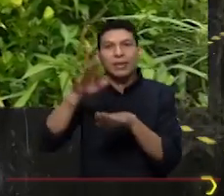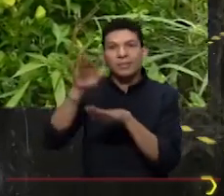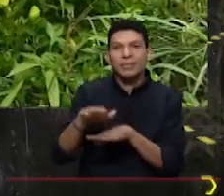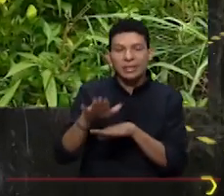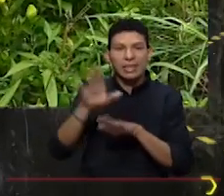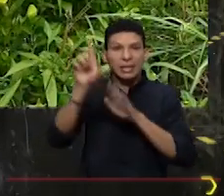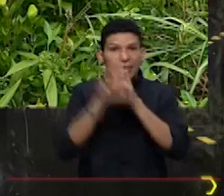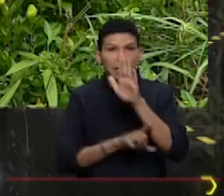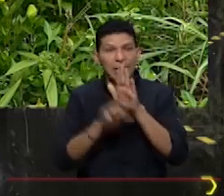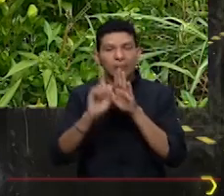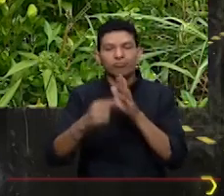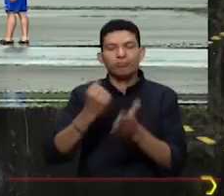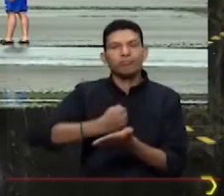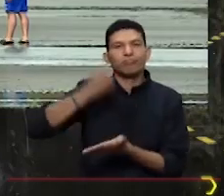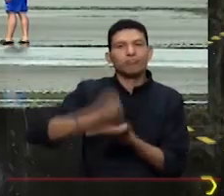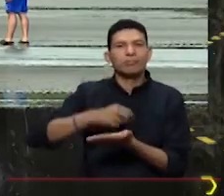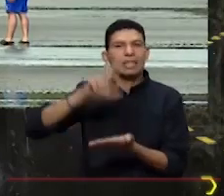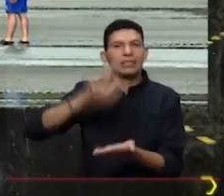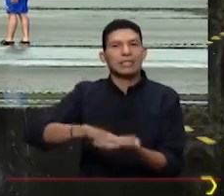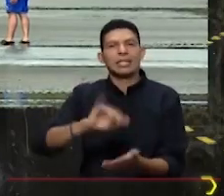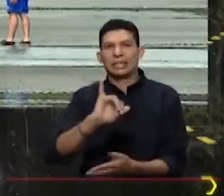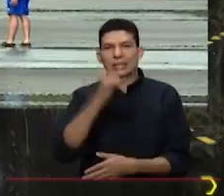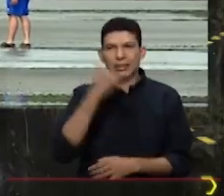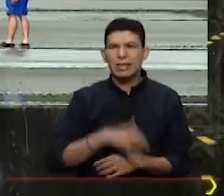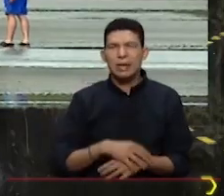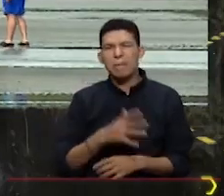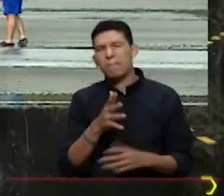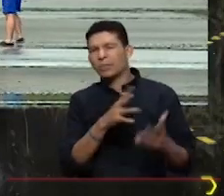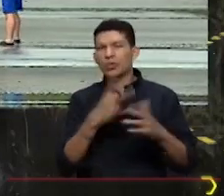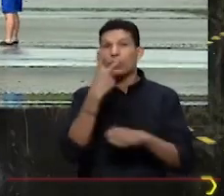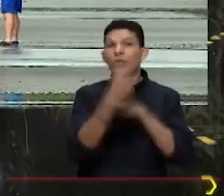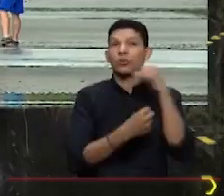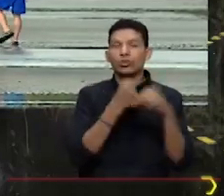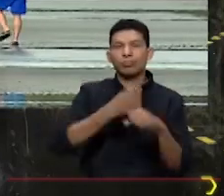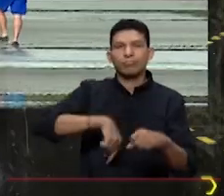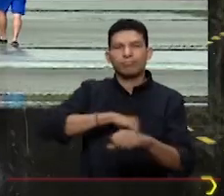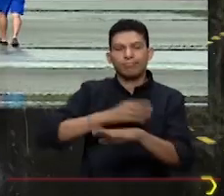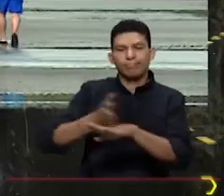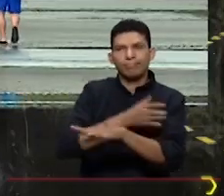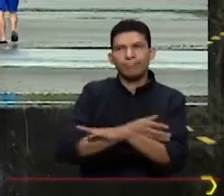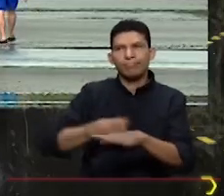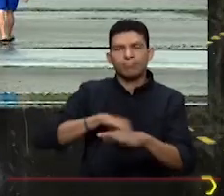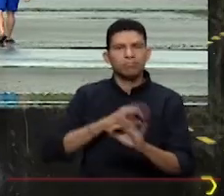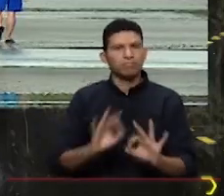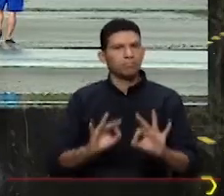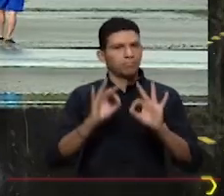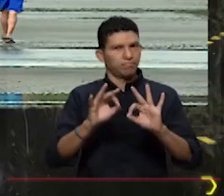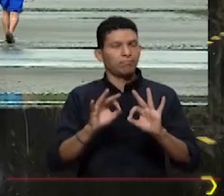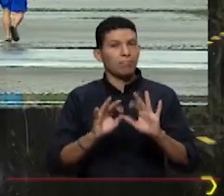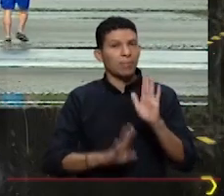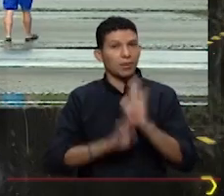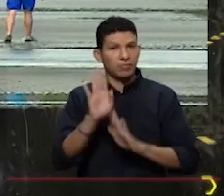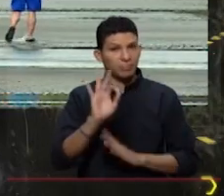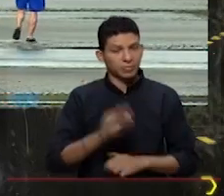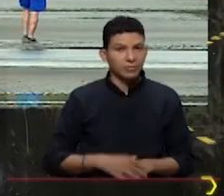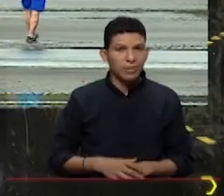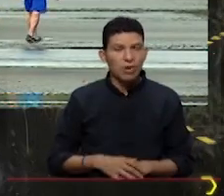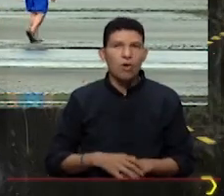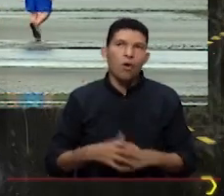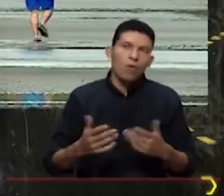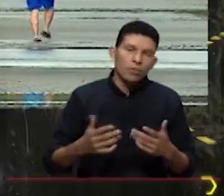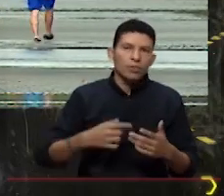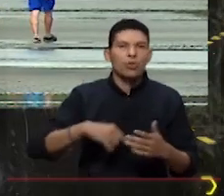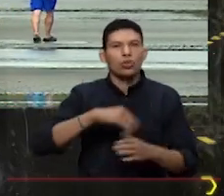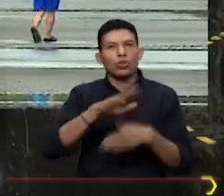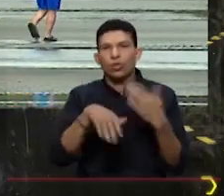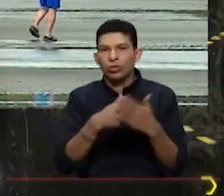aprobada. Eso nos permitió hacer en cerca de dos años una consulta previa bastante exitosa. Obviamente, todo lo que dice